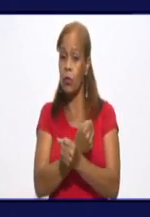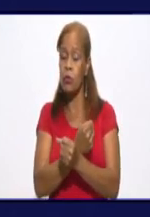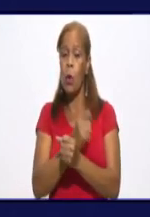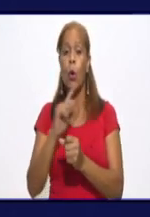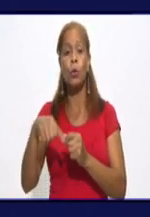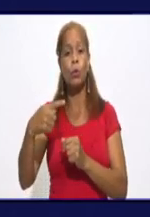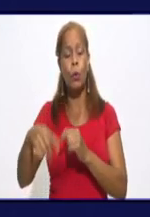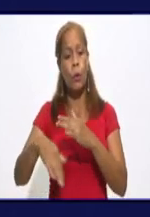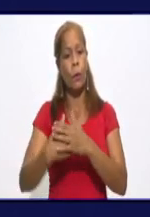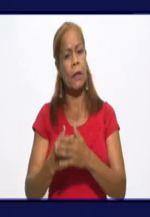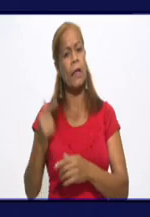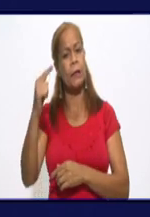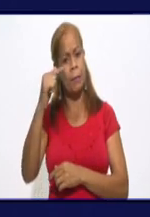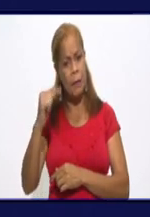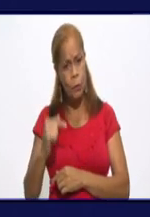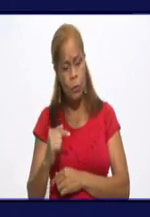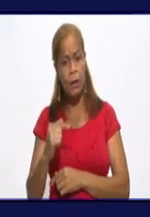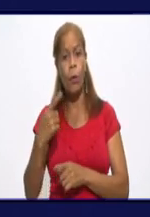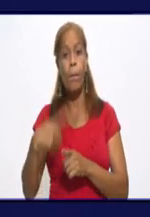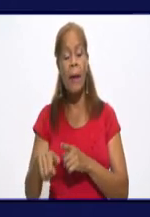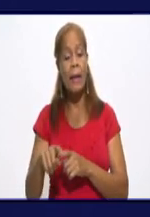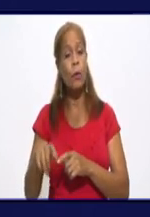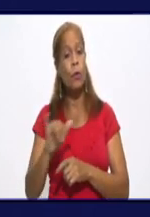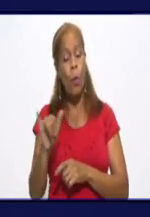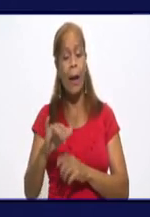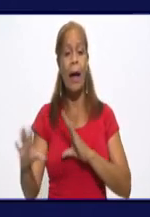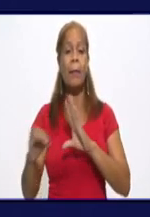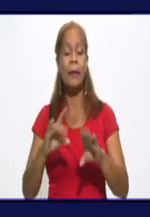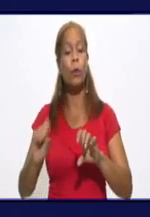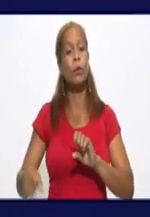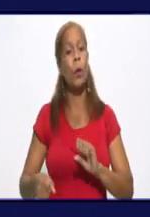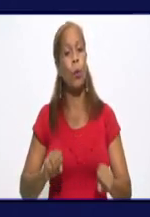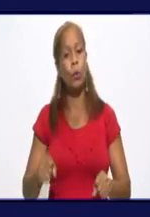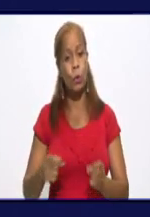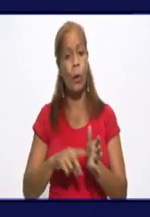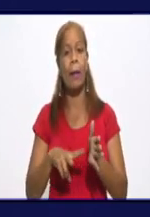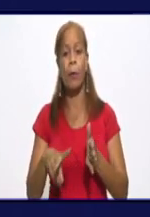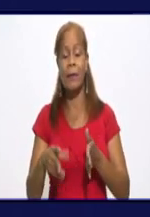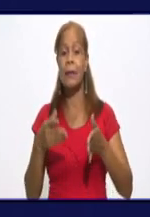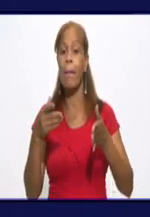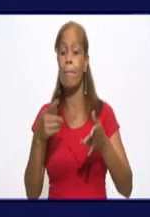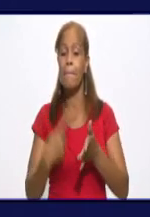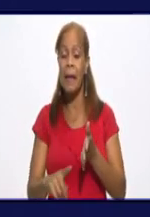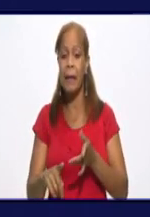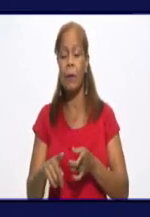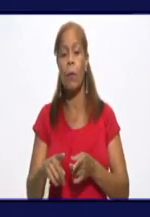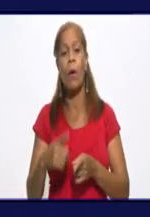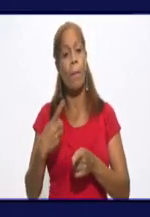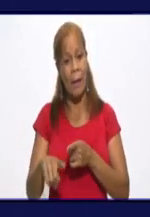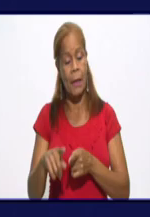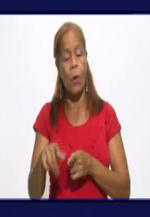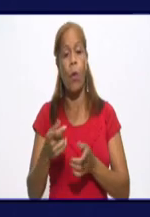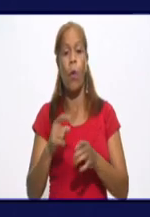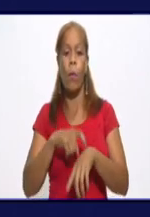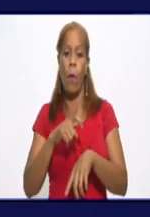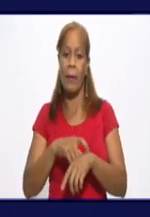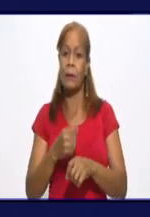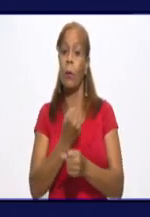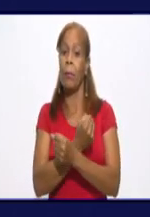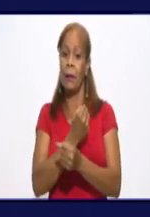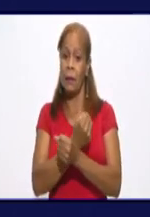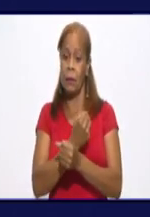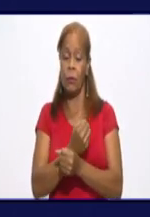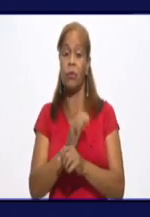y pudiéramos ir hablando de un control de la enfermedad en la provincia, pero es un momento peligroso porque si nos confiamos y bajamos la